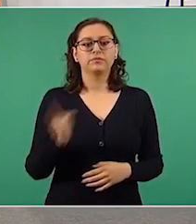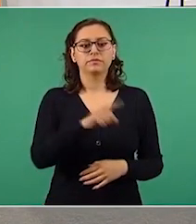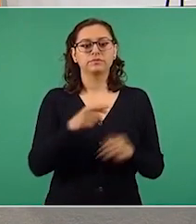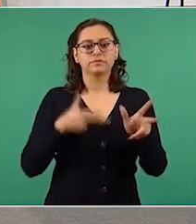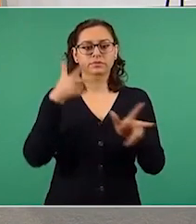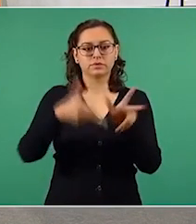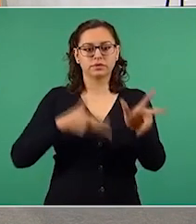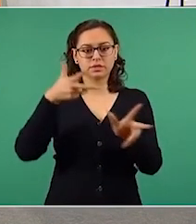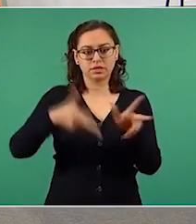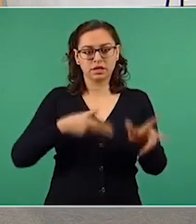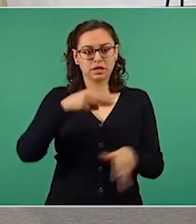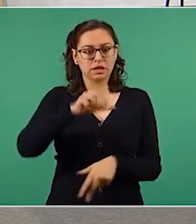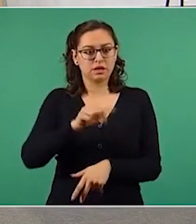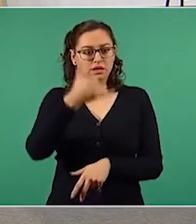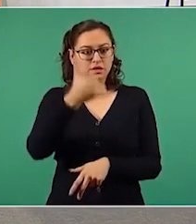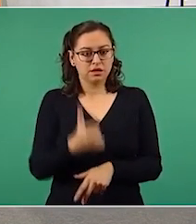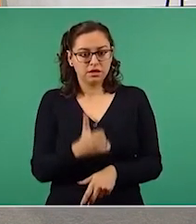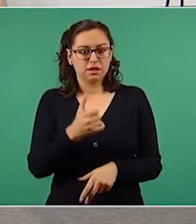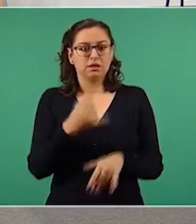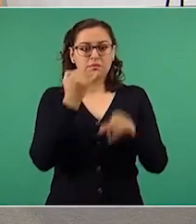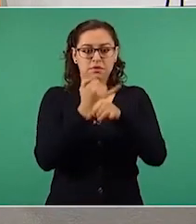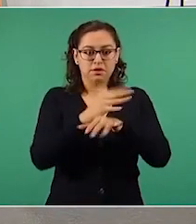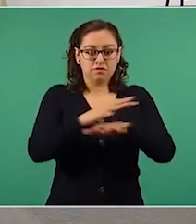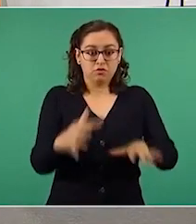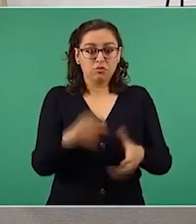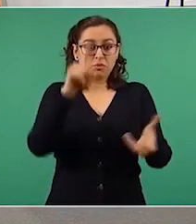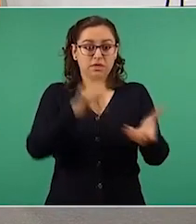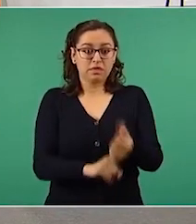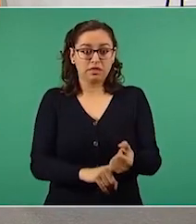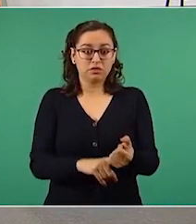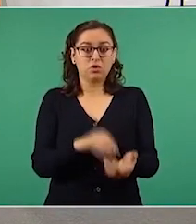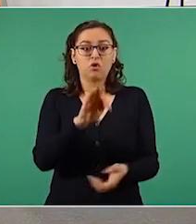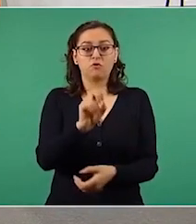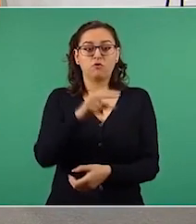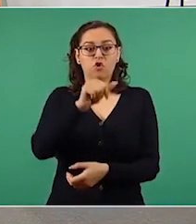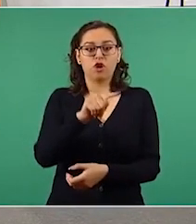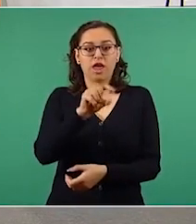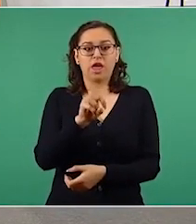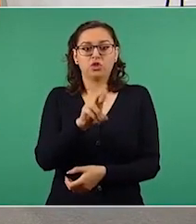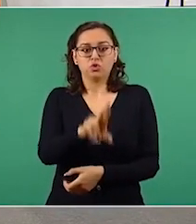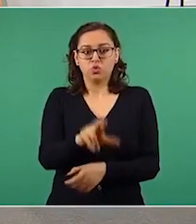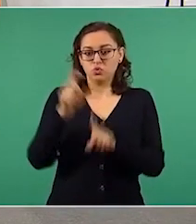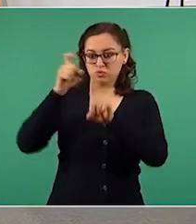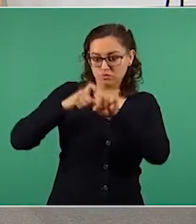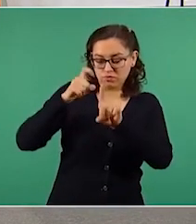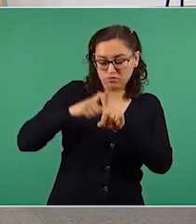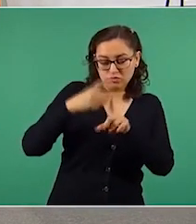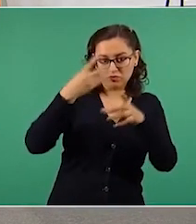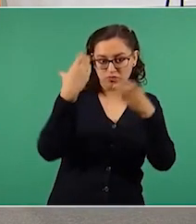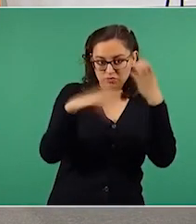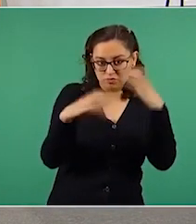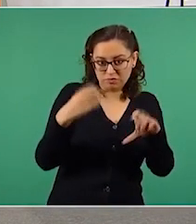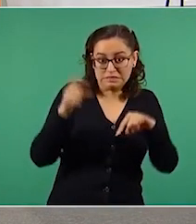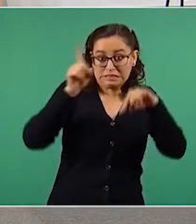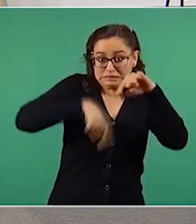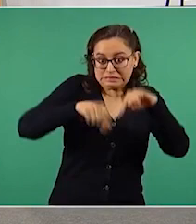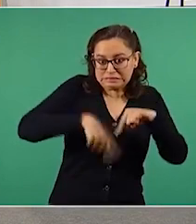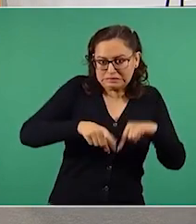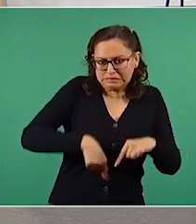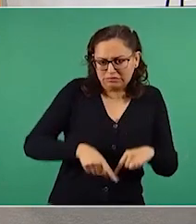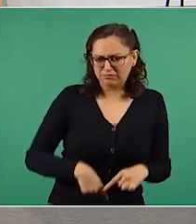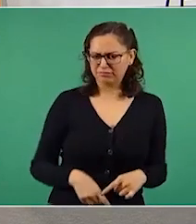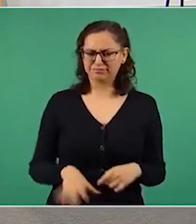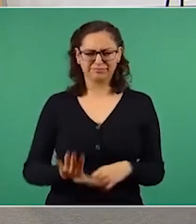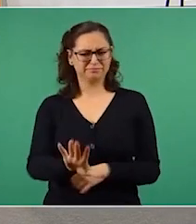informe que aprobó a Sienta. Bueno, nosotros queremos ante esta nota aclarar. Fonatura en ningún momento